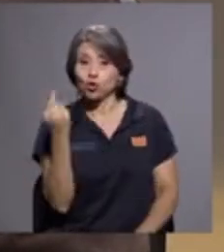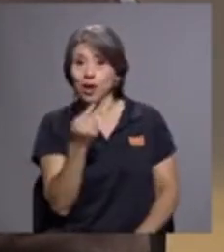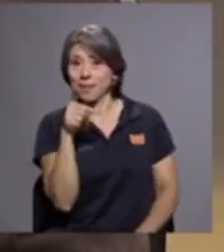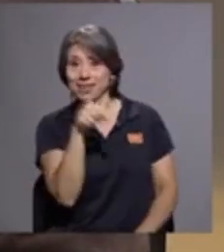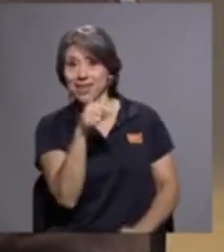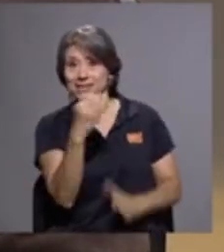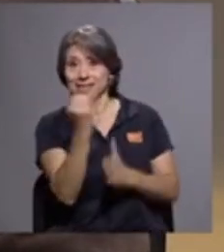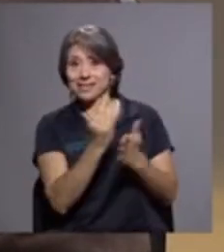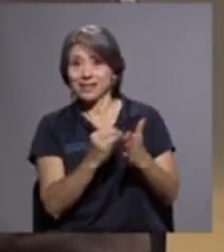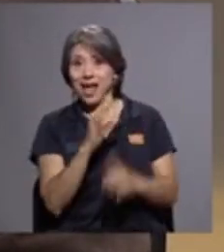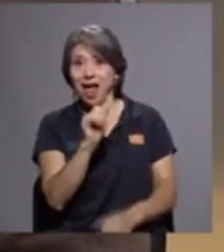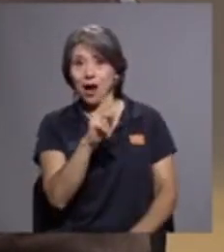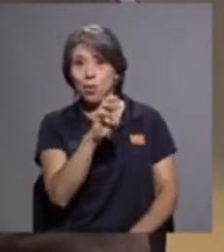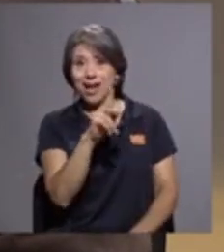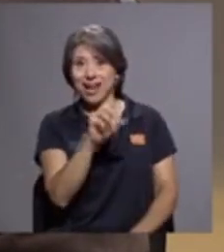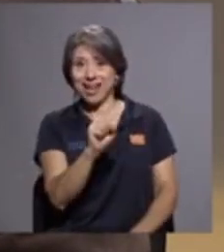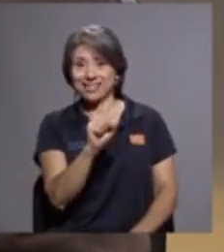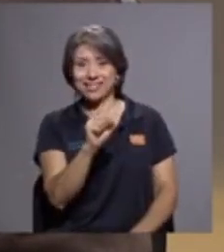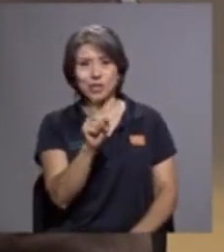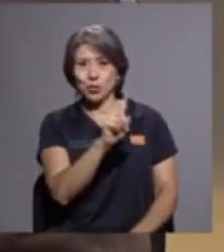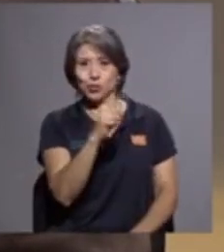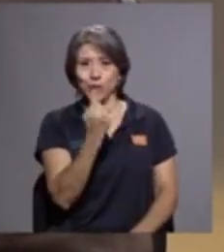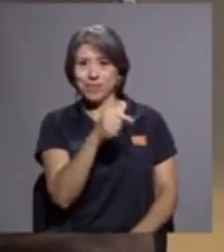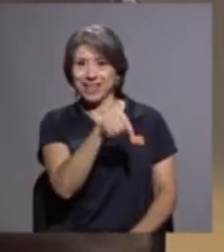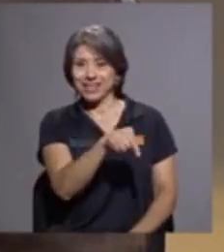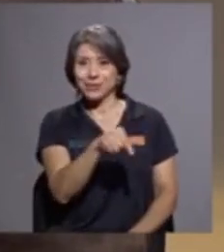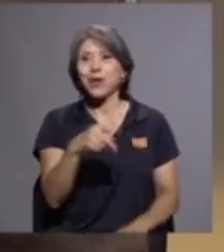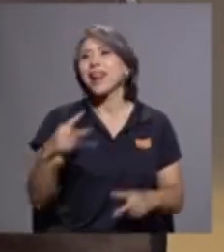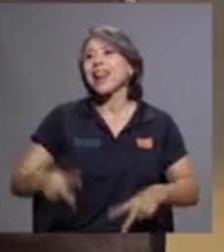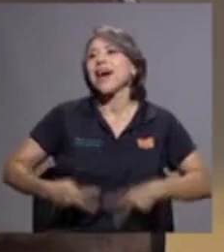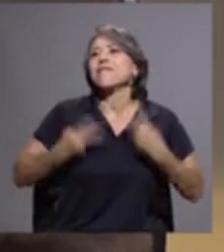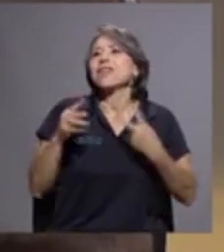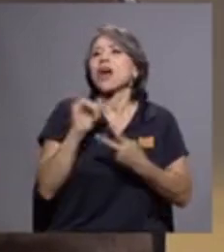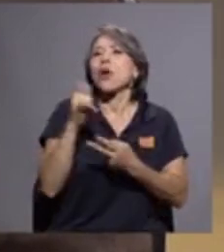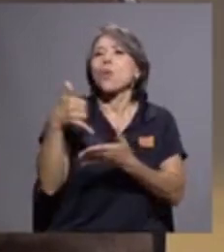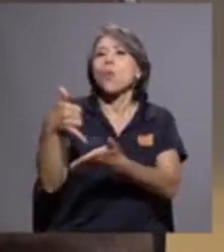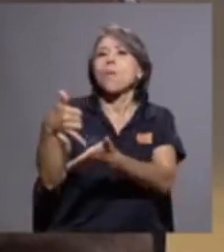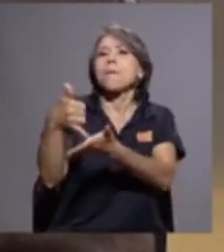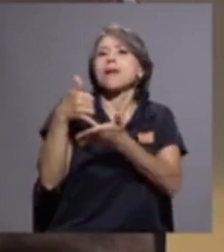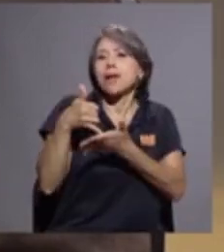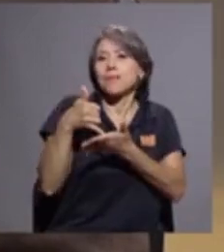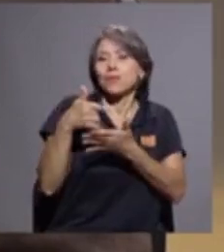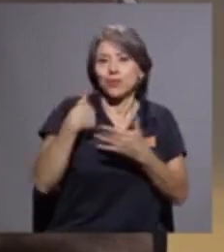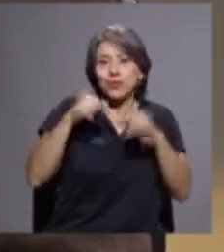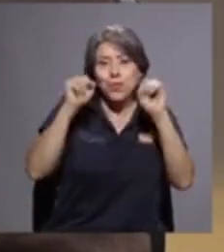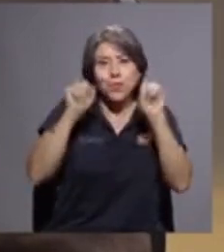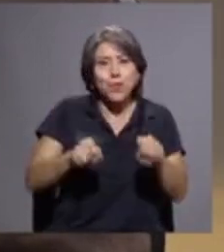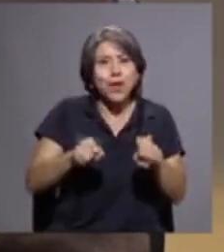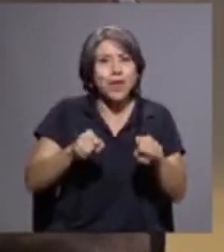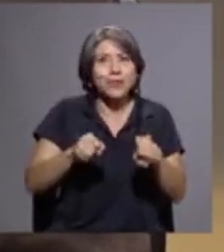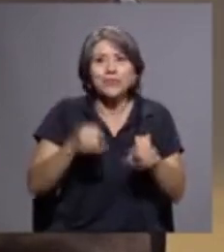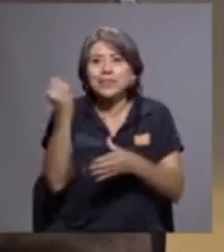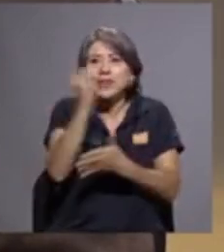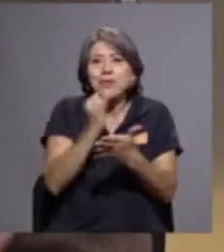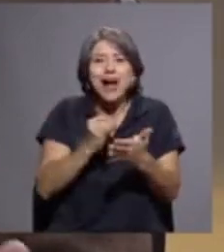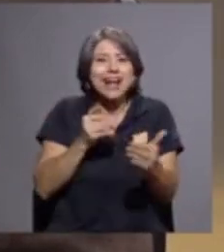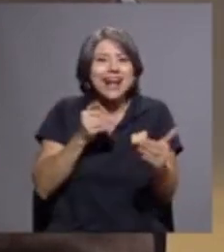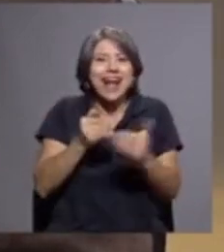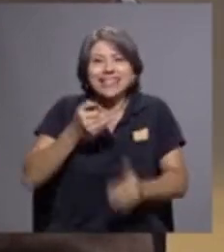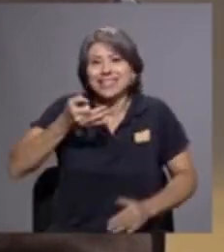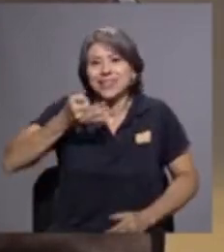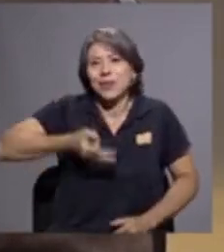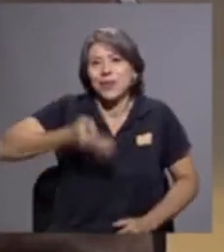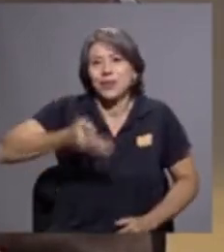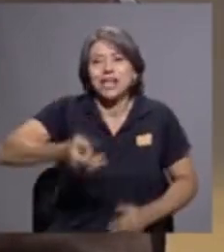que la vida me ha dado la oportunidad como un premio de poder dibujar casi todos los días, dibujar